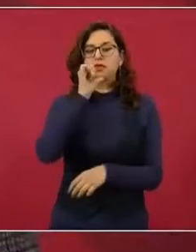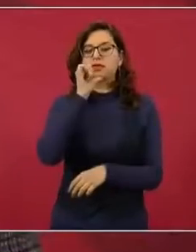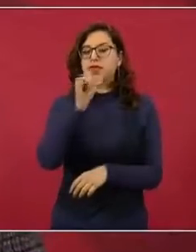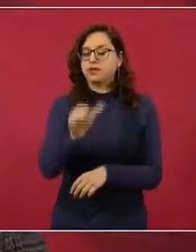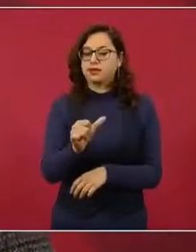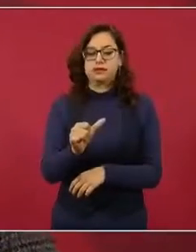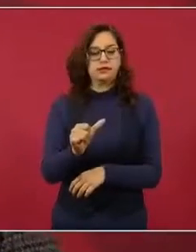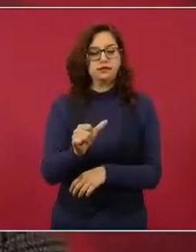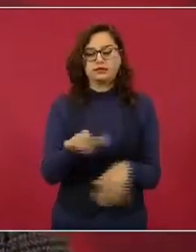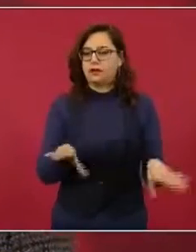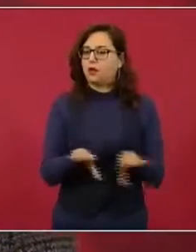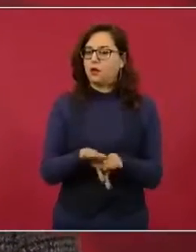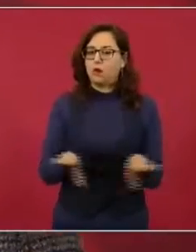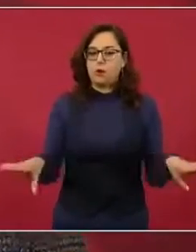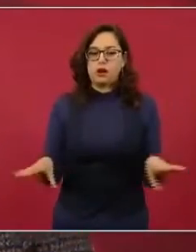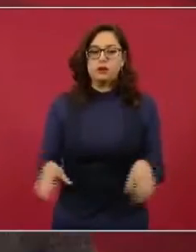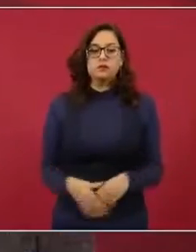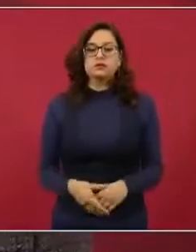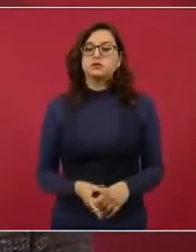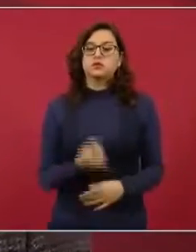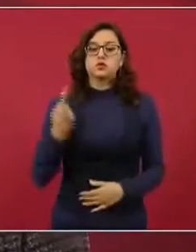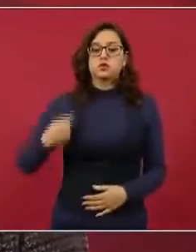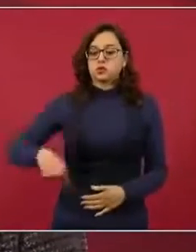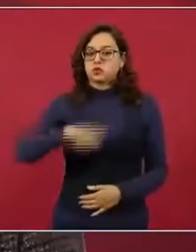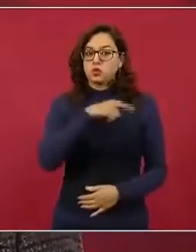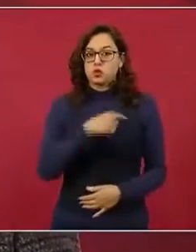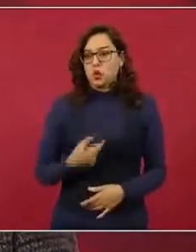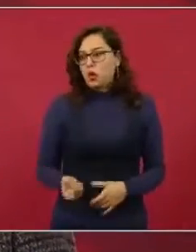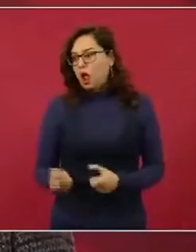No tenemos candidatos,